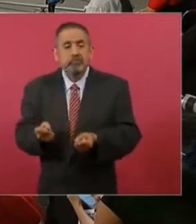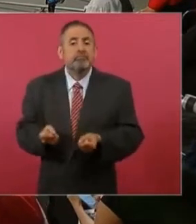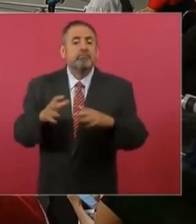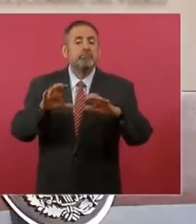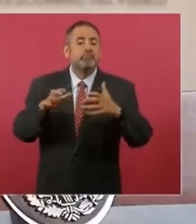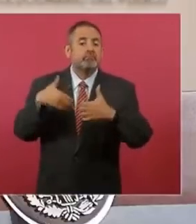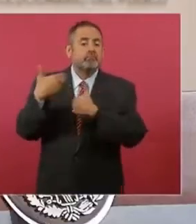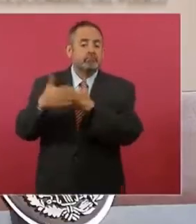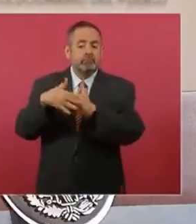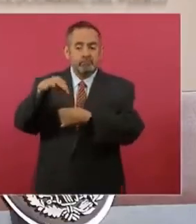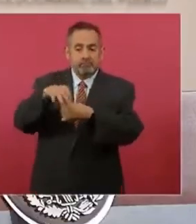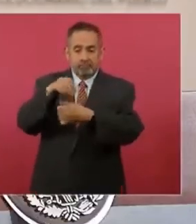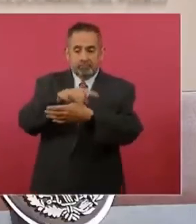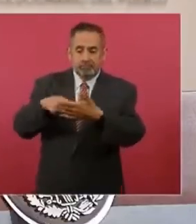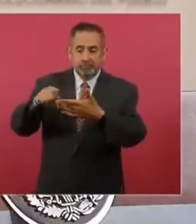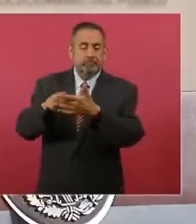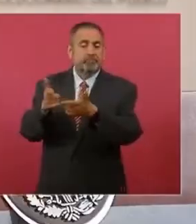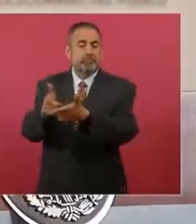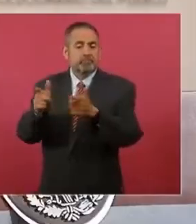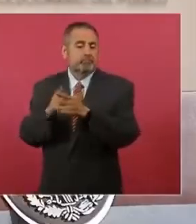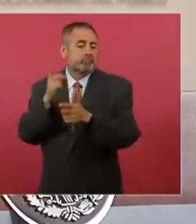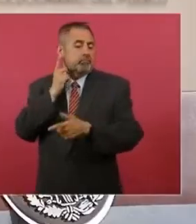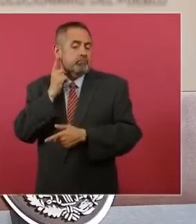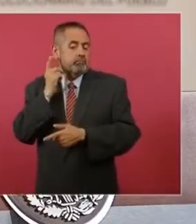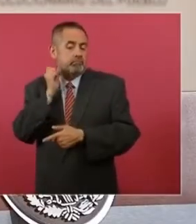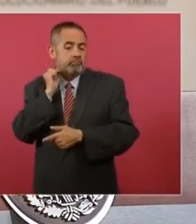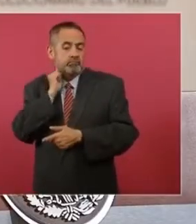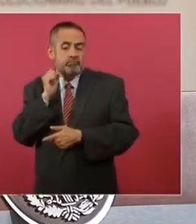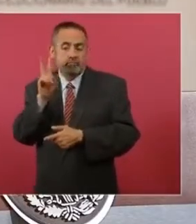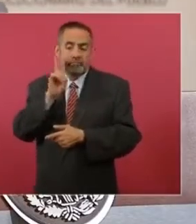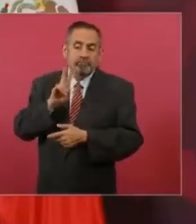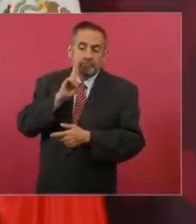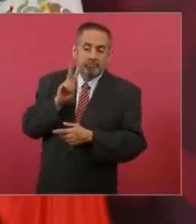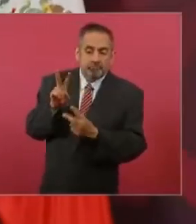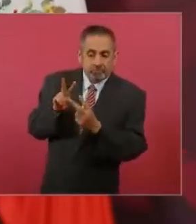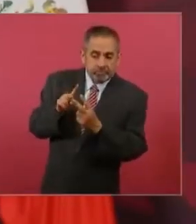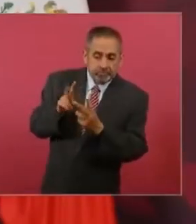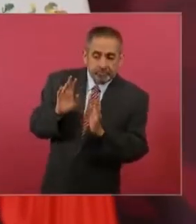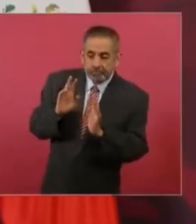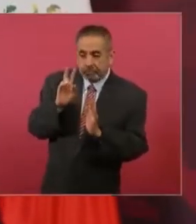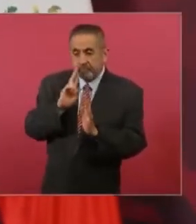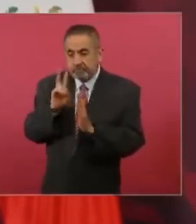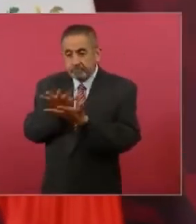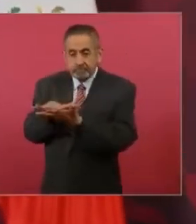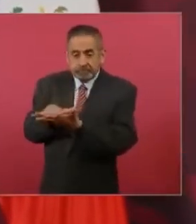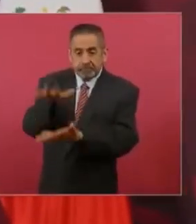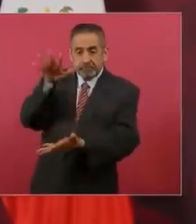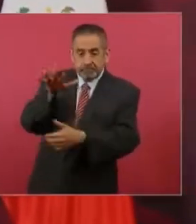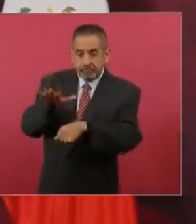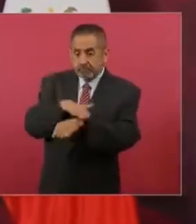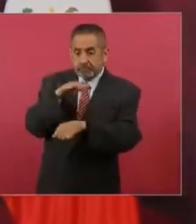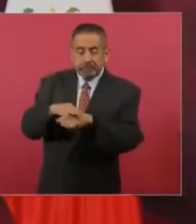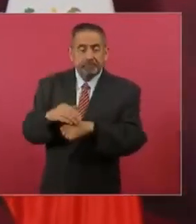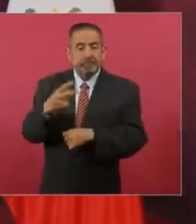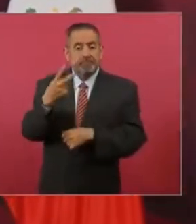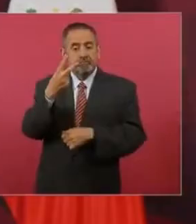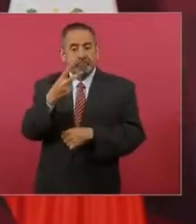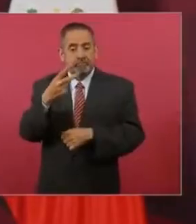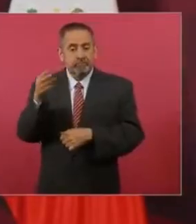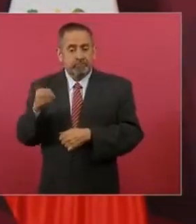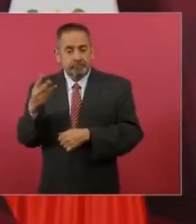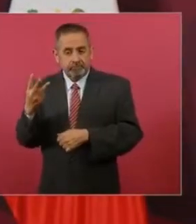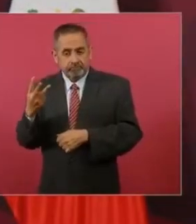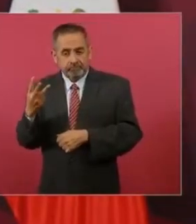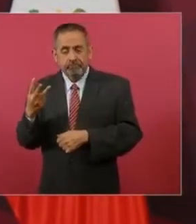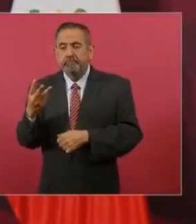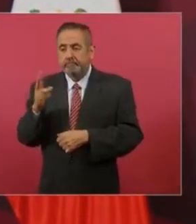la próxima legislatura con mayoría calificada, porque es una